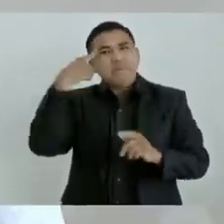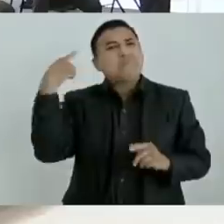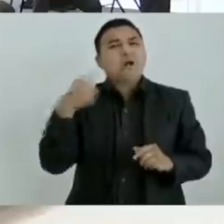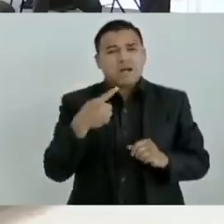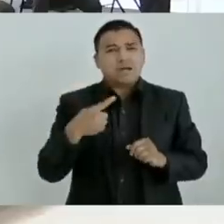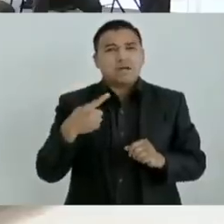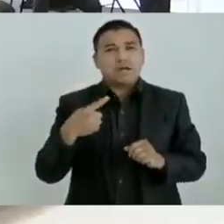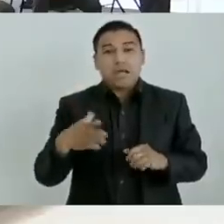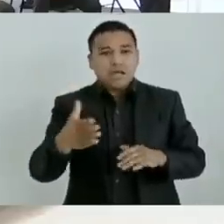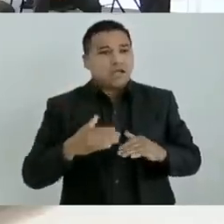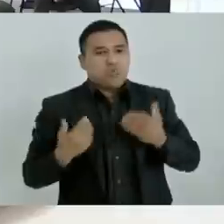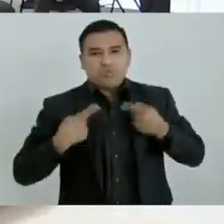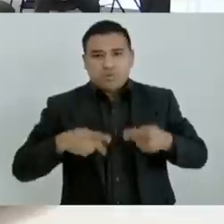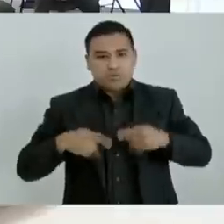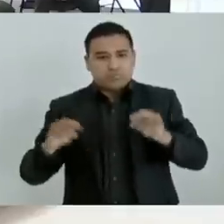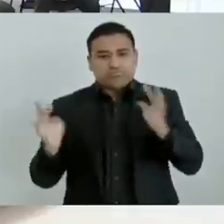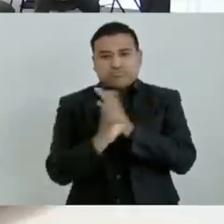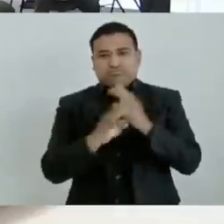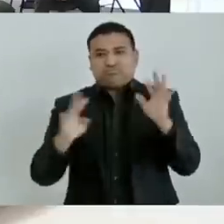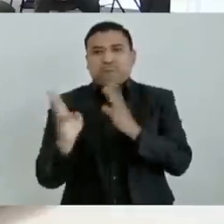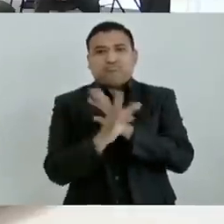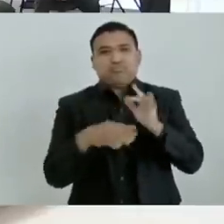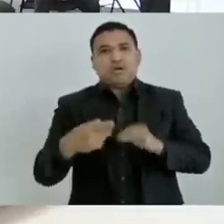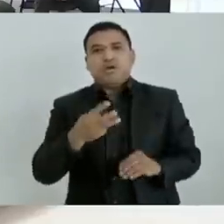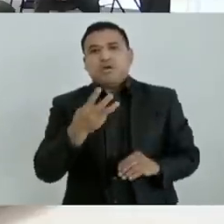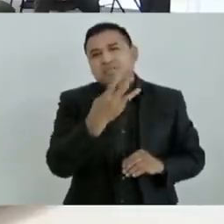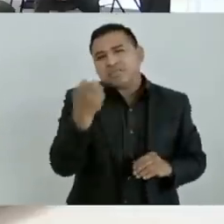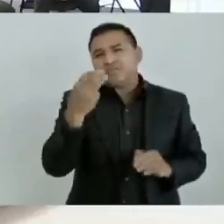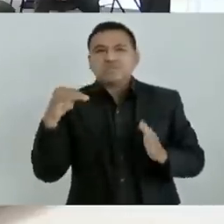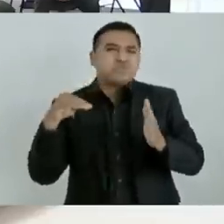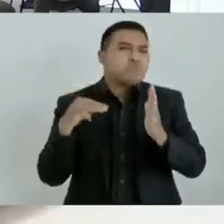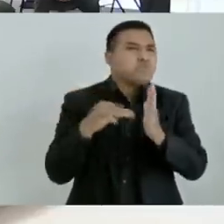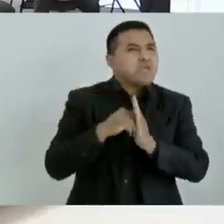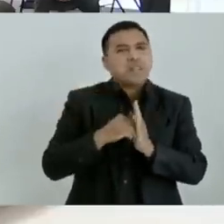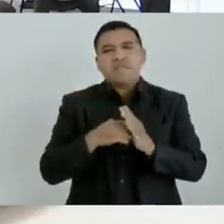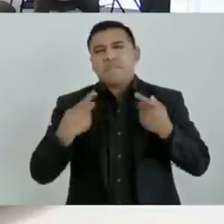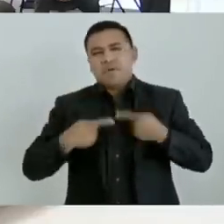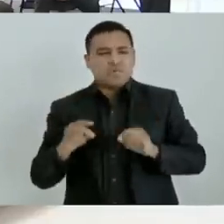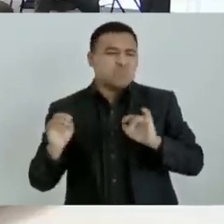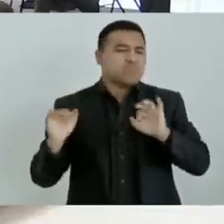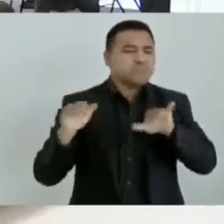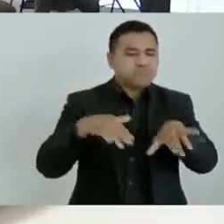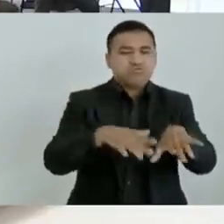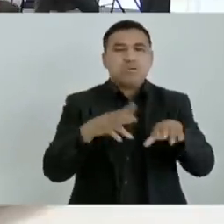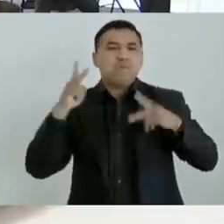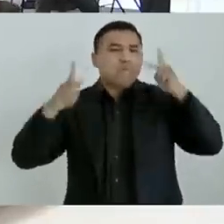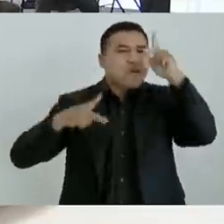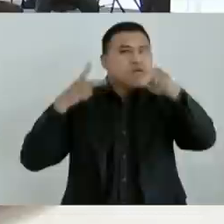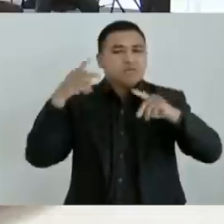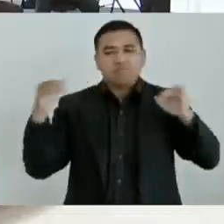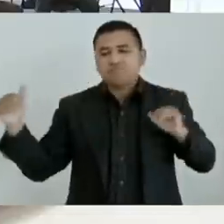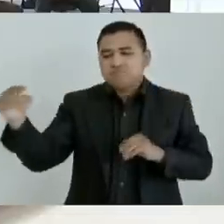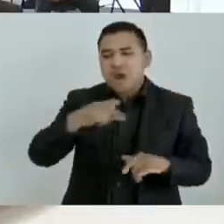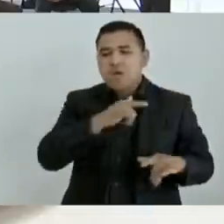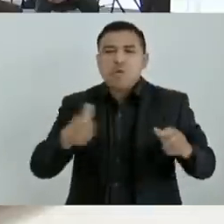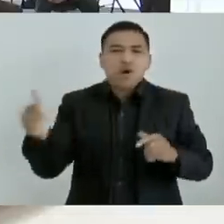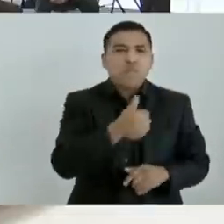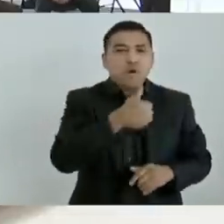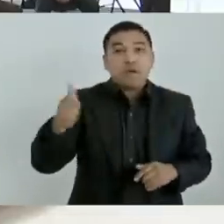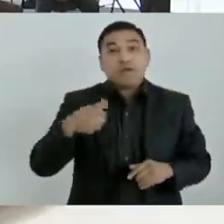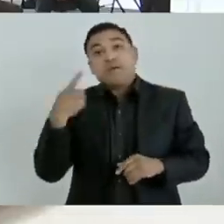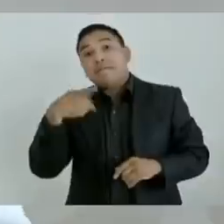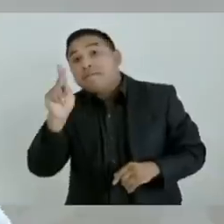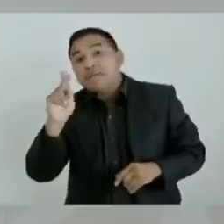una afluencia de 300 mil visitantes y con la